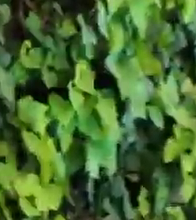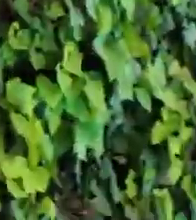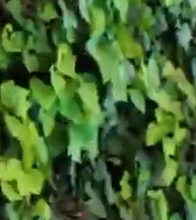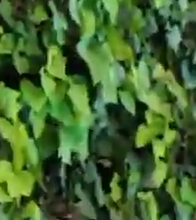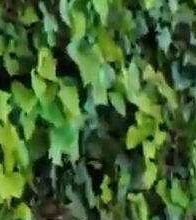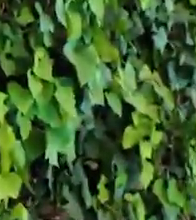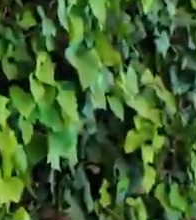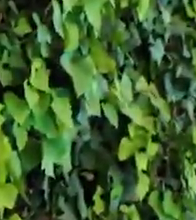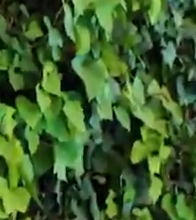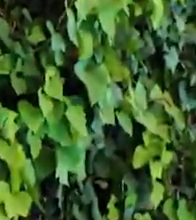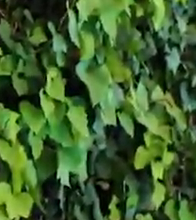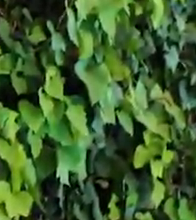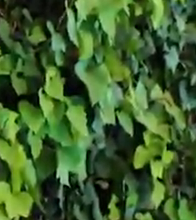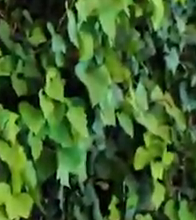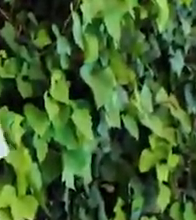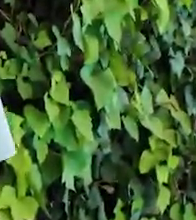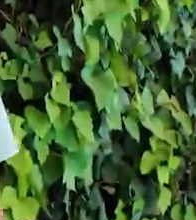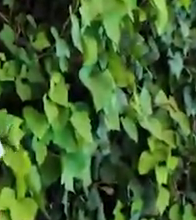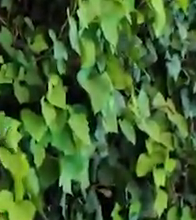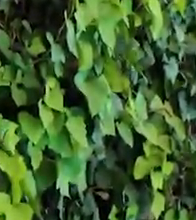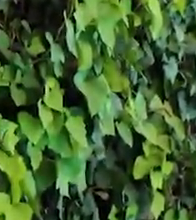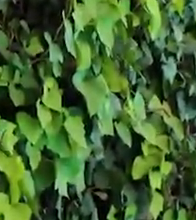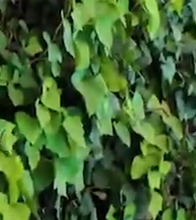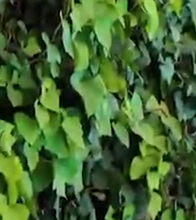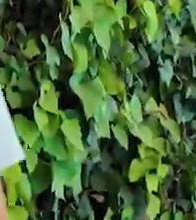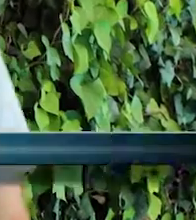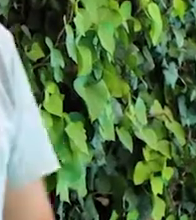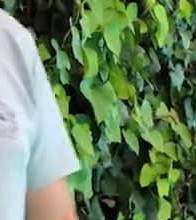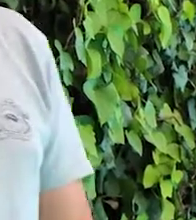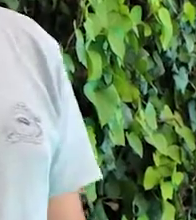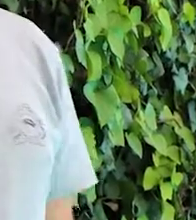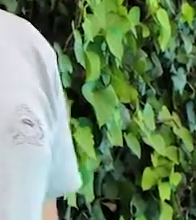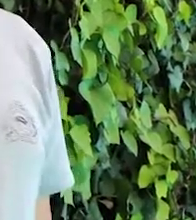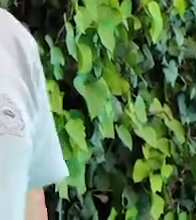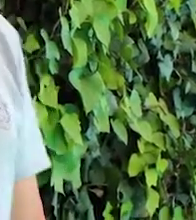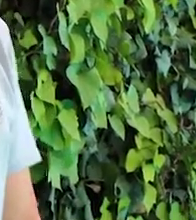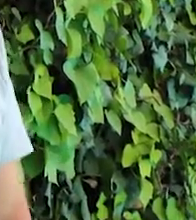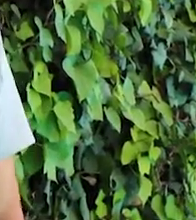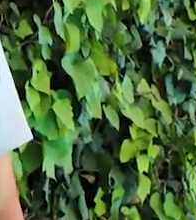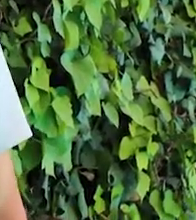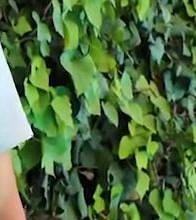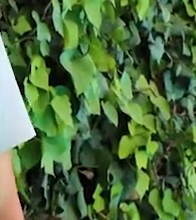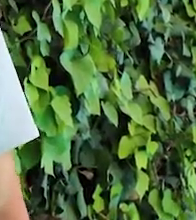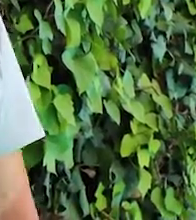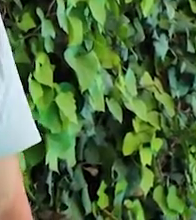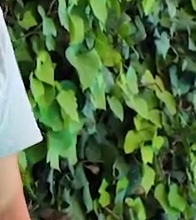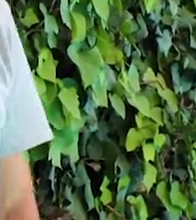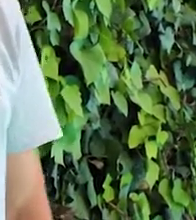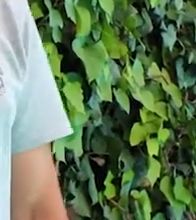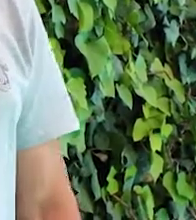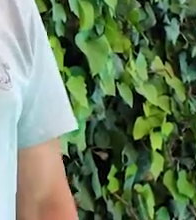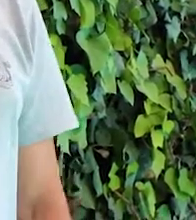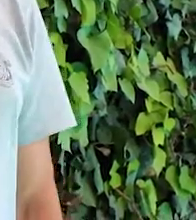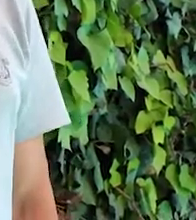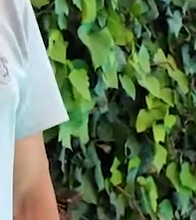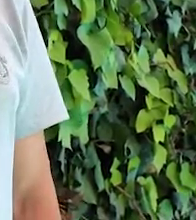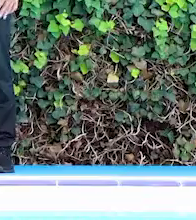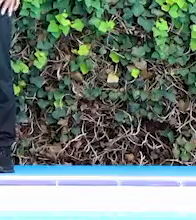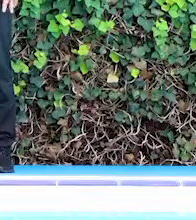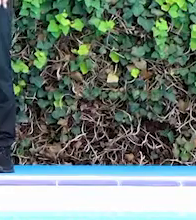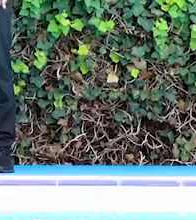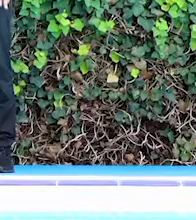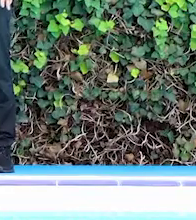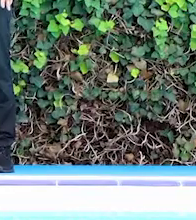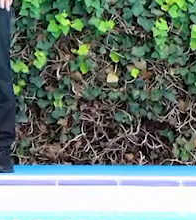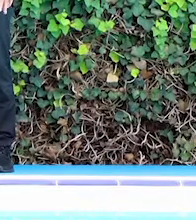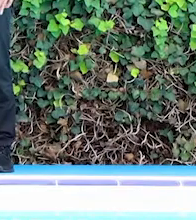trabajando el abdomen. Lo que vamos a hacer, Jair, en esta ocasión, nos vamos a acostar totalmente y vamos a flexionar y estirar nuestras piernas.